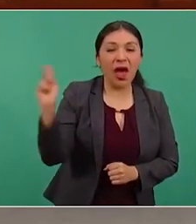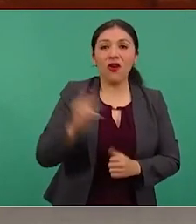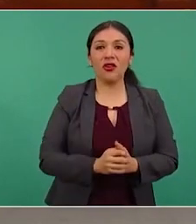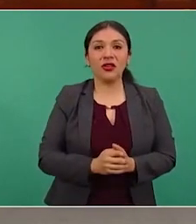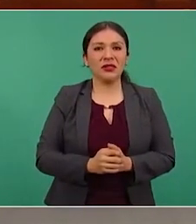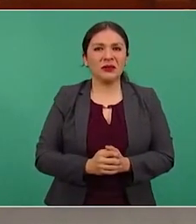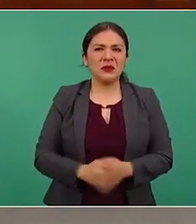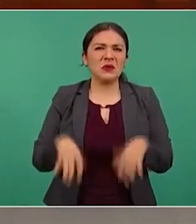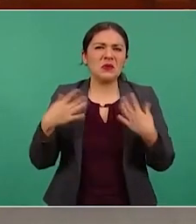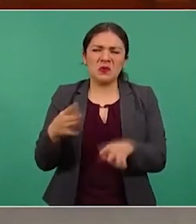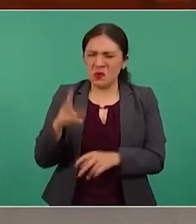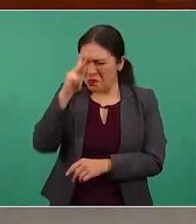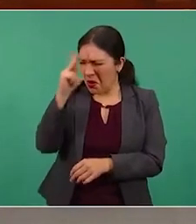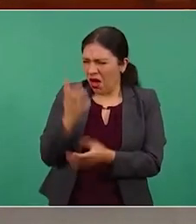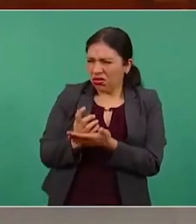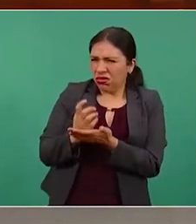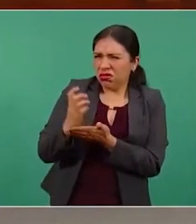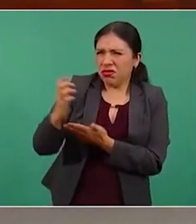perversísimo,